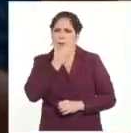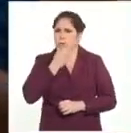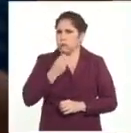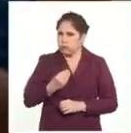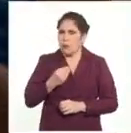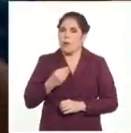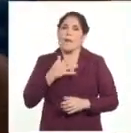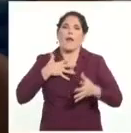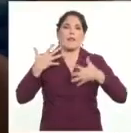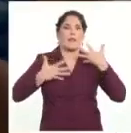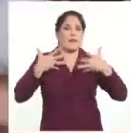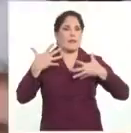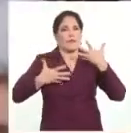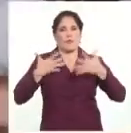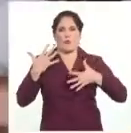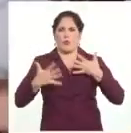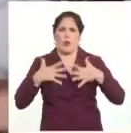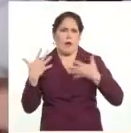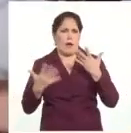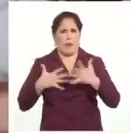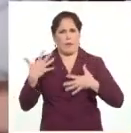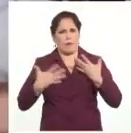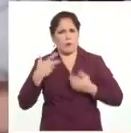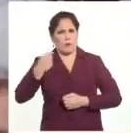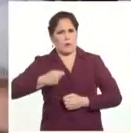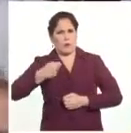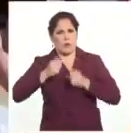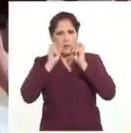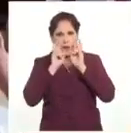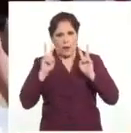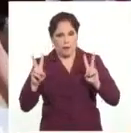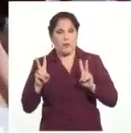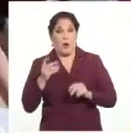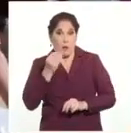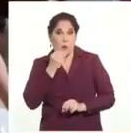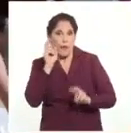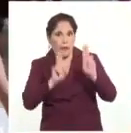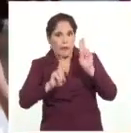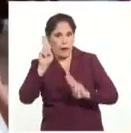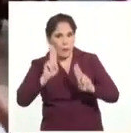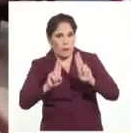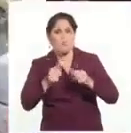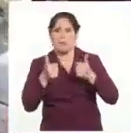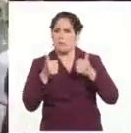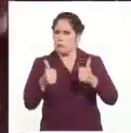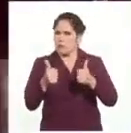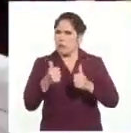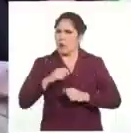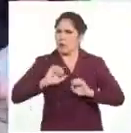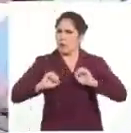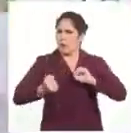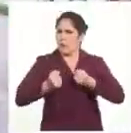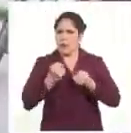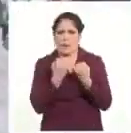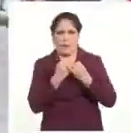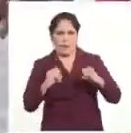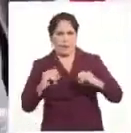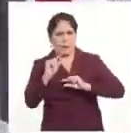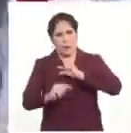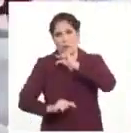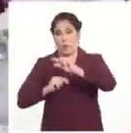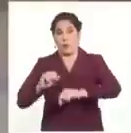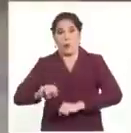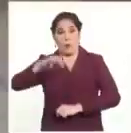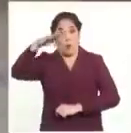el disfrute pleno y el ejercicio efectivo de sus derechos. Ser escuchados de acuerdo con su capacidad y autonomía progresiva, ya que su